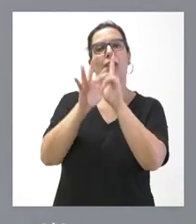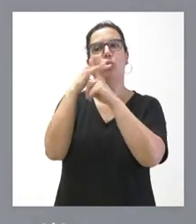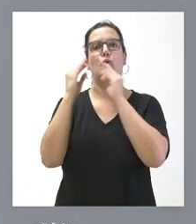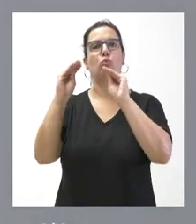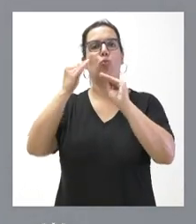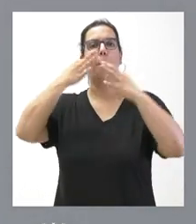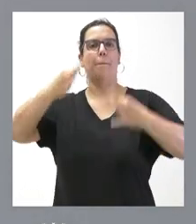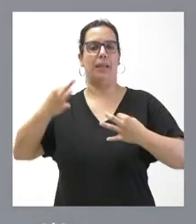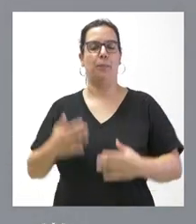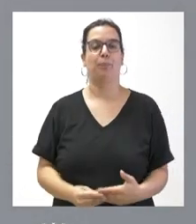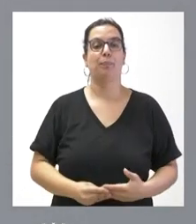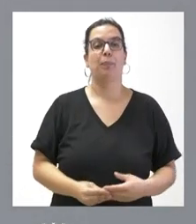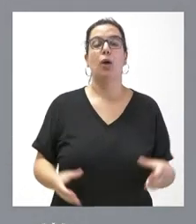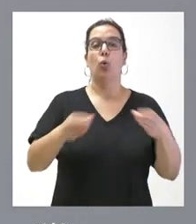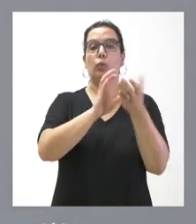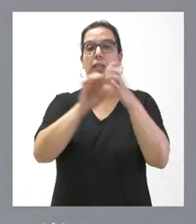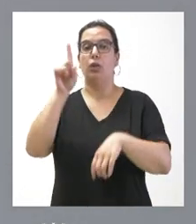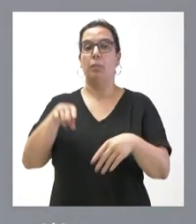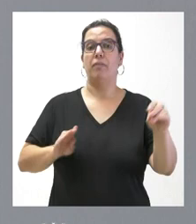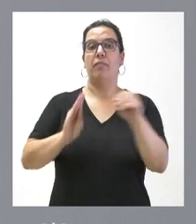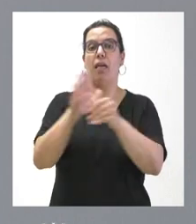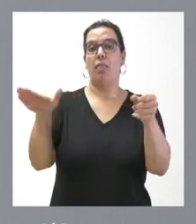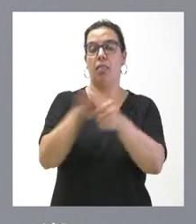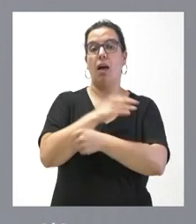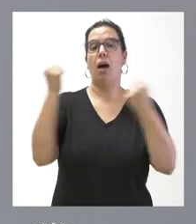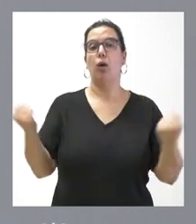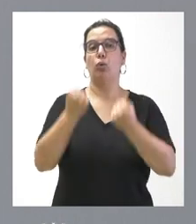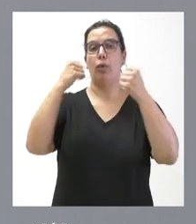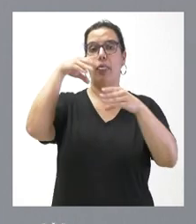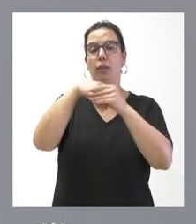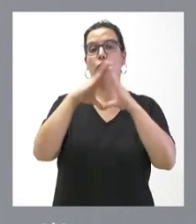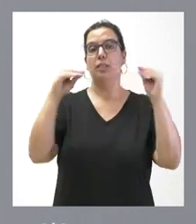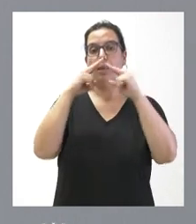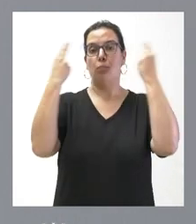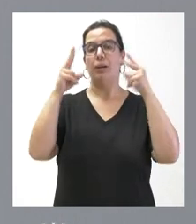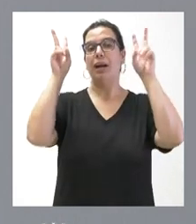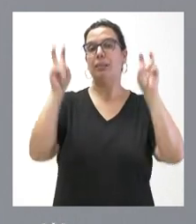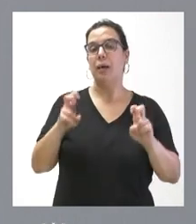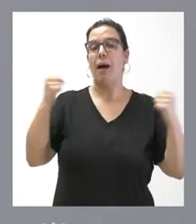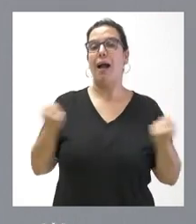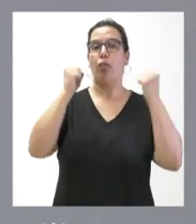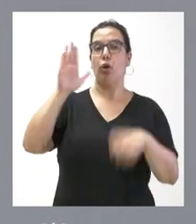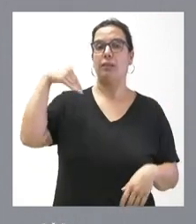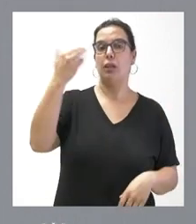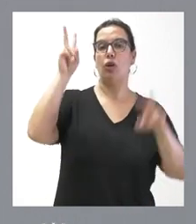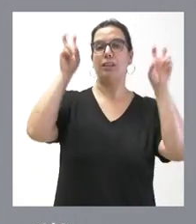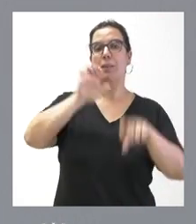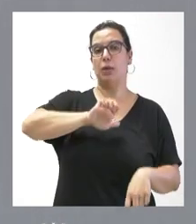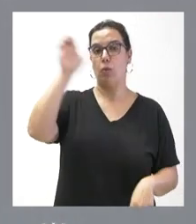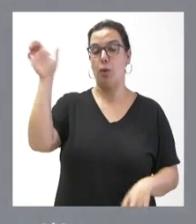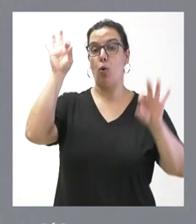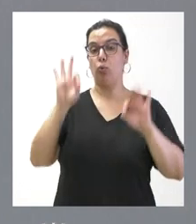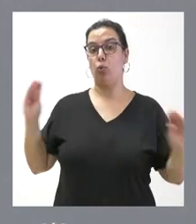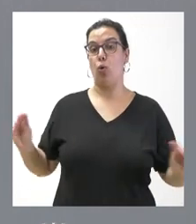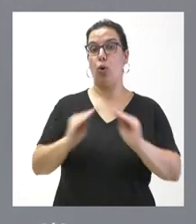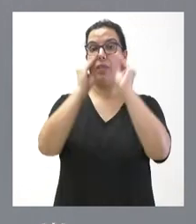La Junta de Castilla y León financiará actuaciones en las universidades públicas en materia de acción exterior y asuntos europeos. Coincidiendo